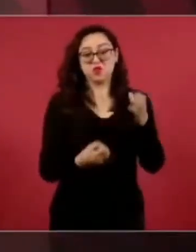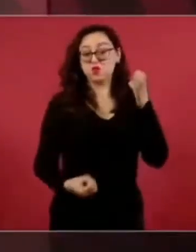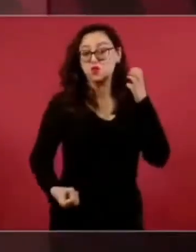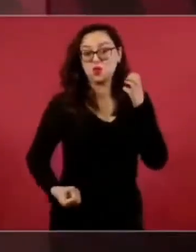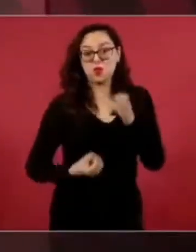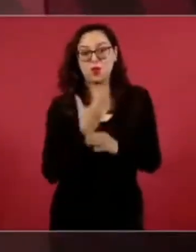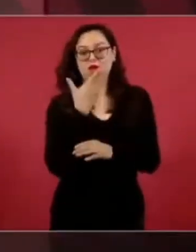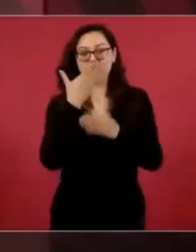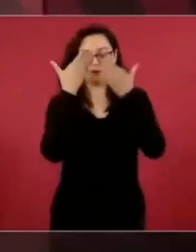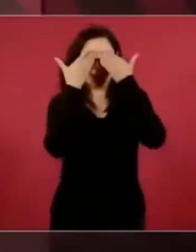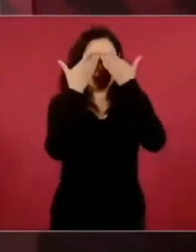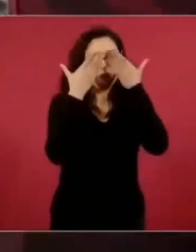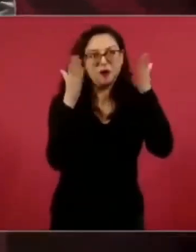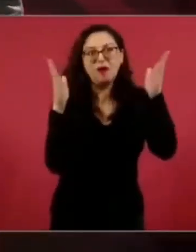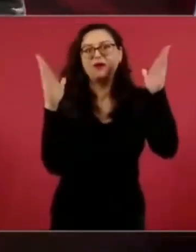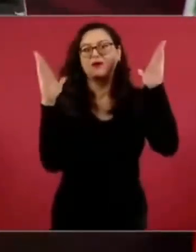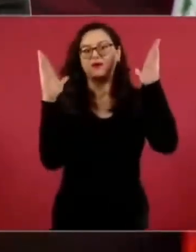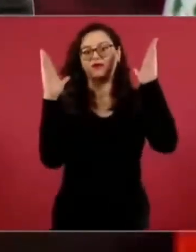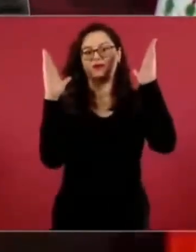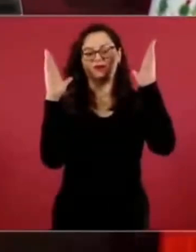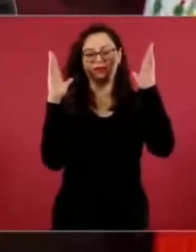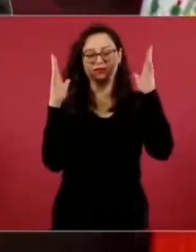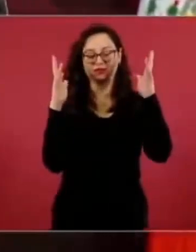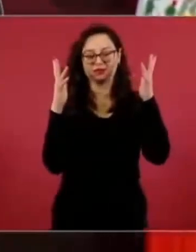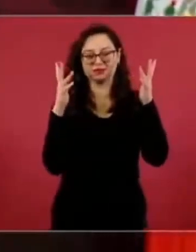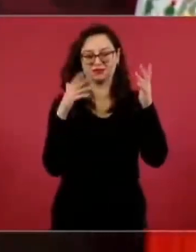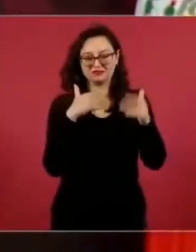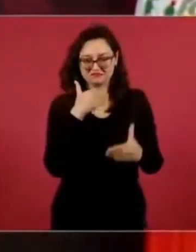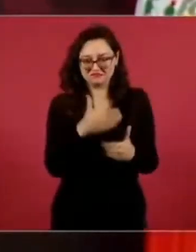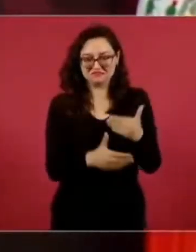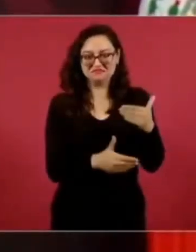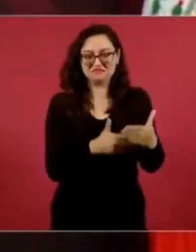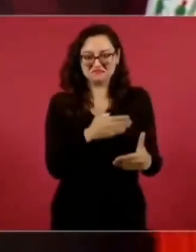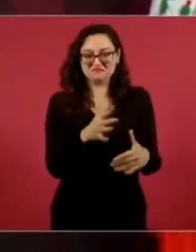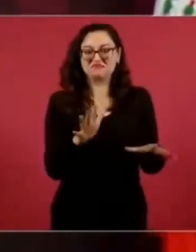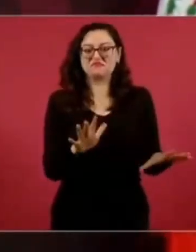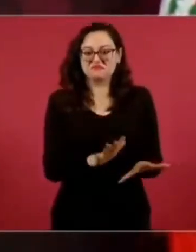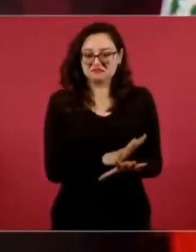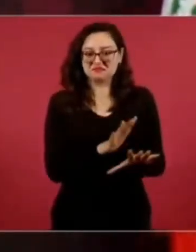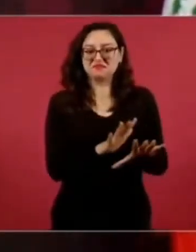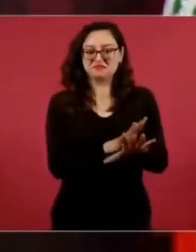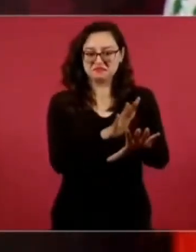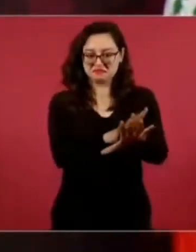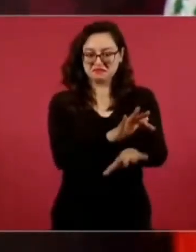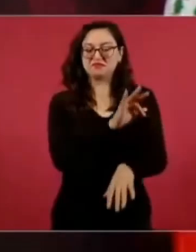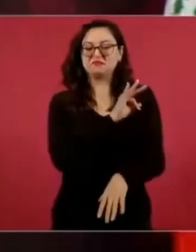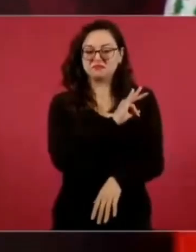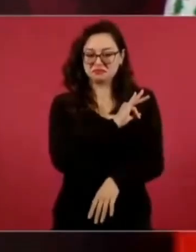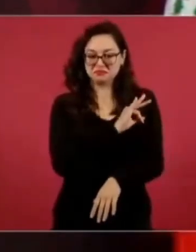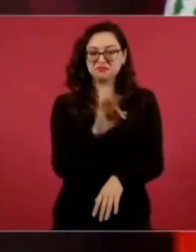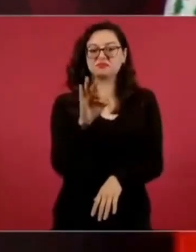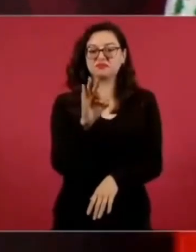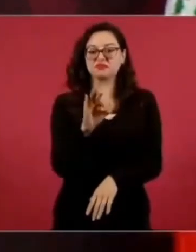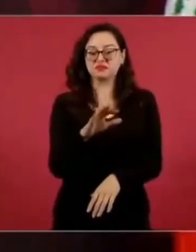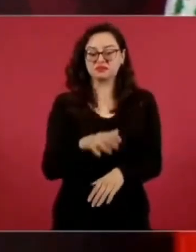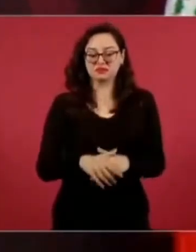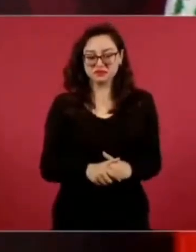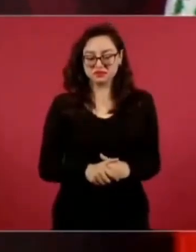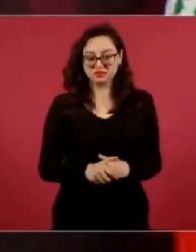es más fresco, se